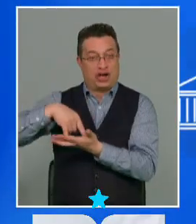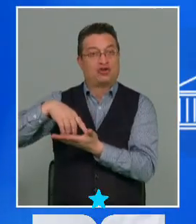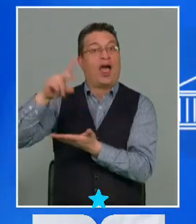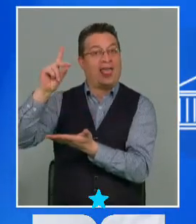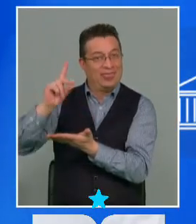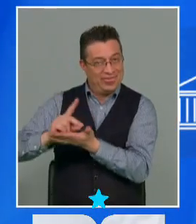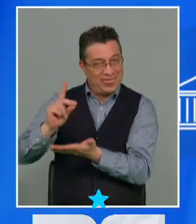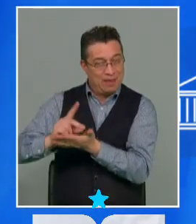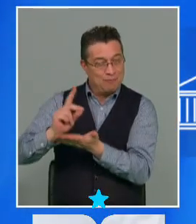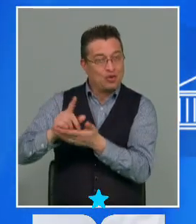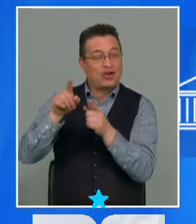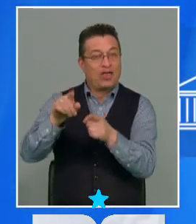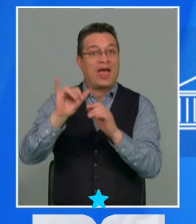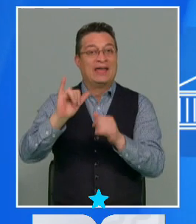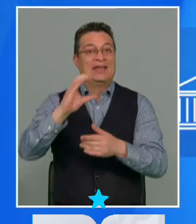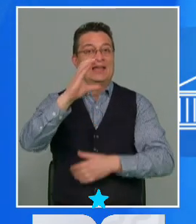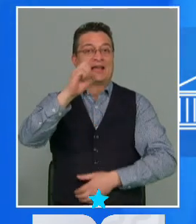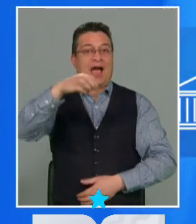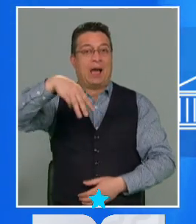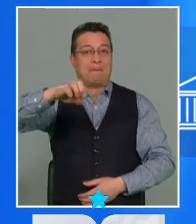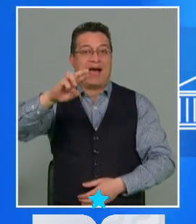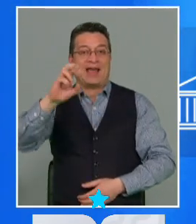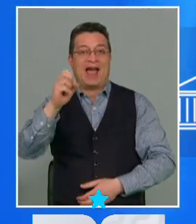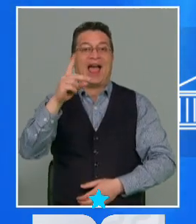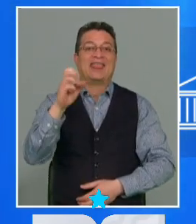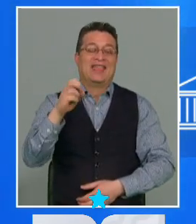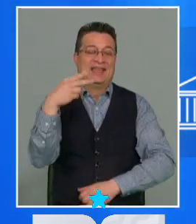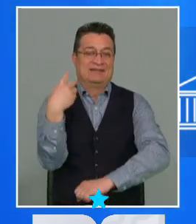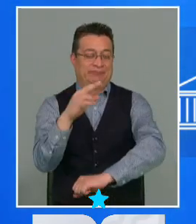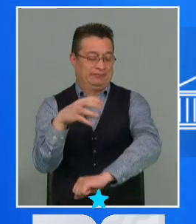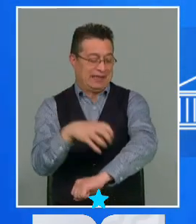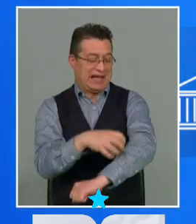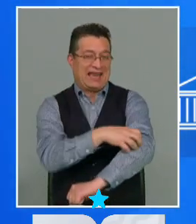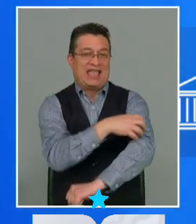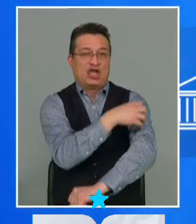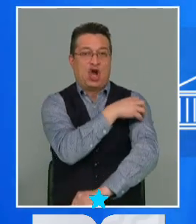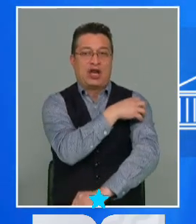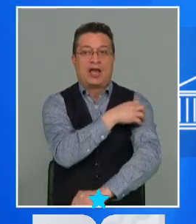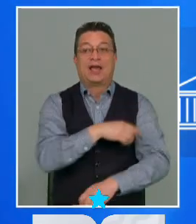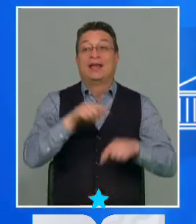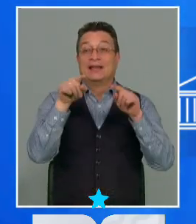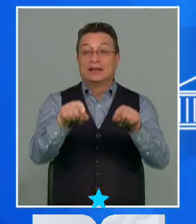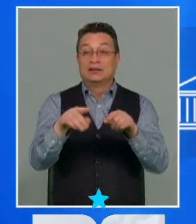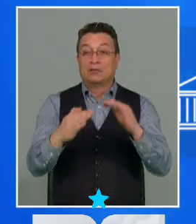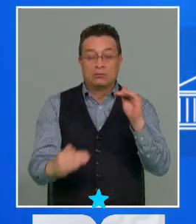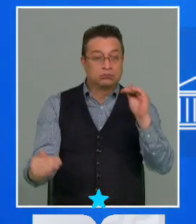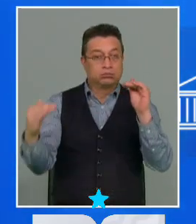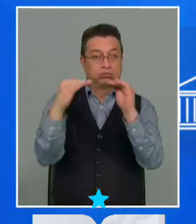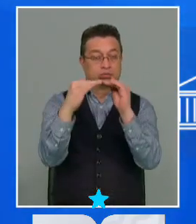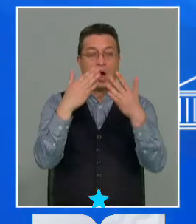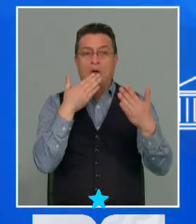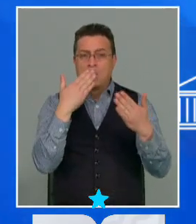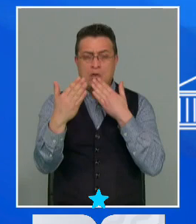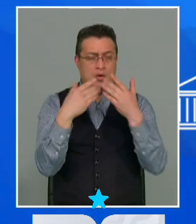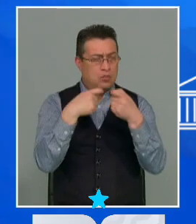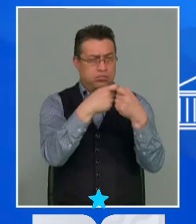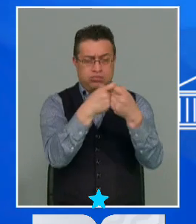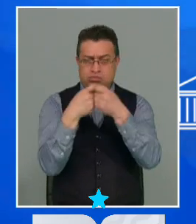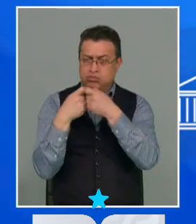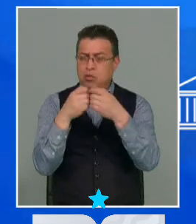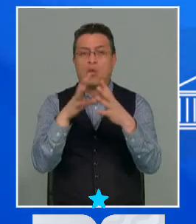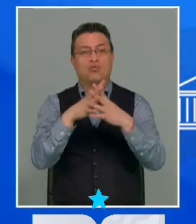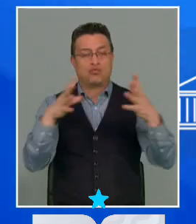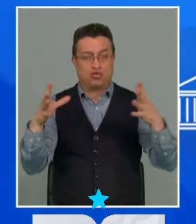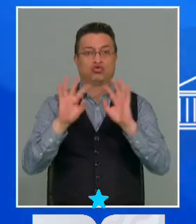y Diputados y de la Cámara de las Regiones. Esta asimetría, Marisol, que se discutió tanto en la Convención